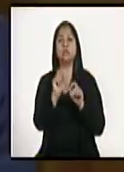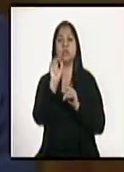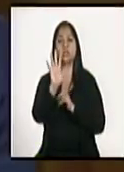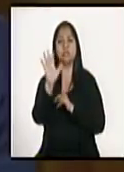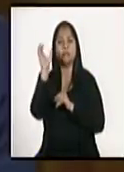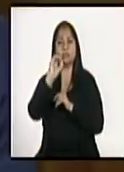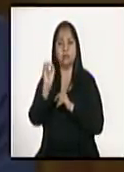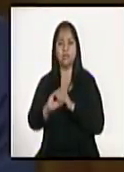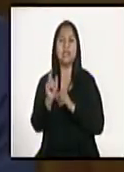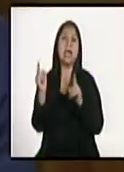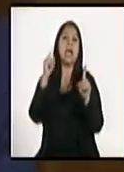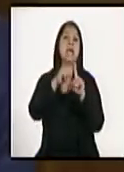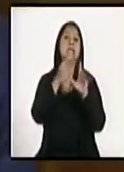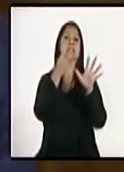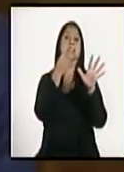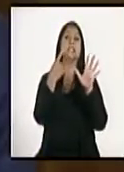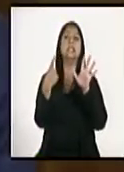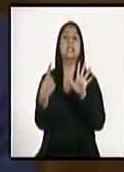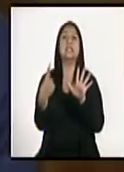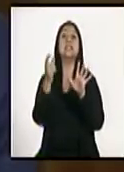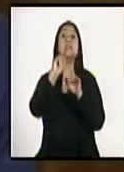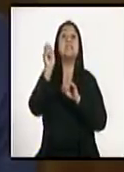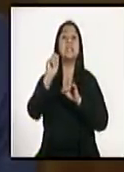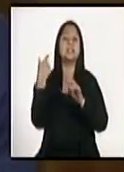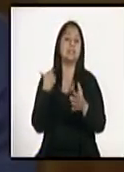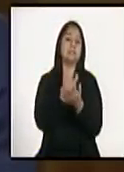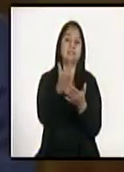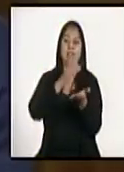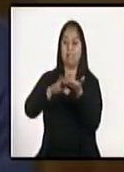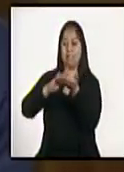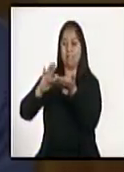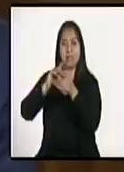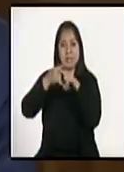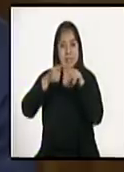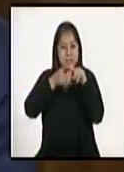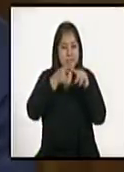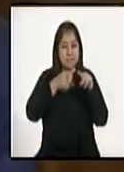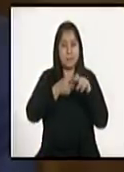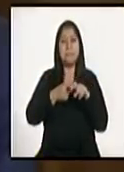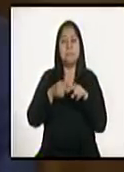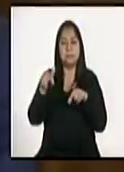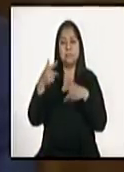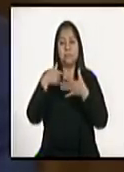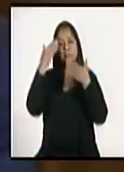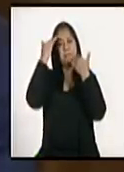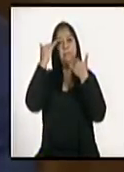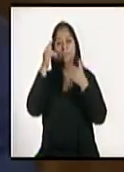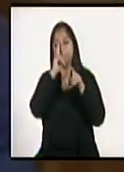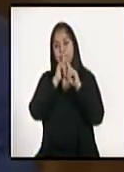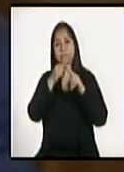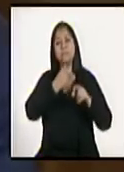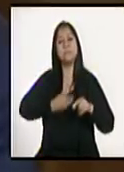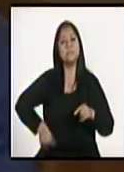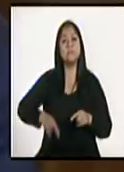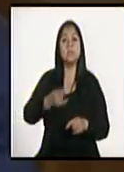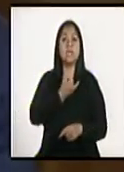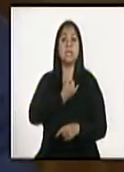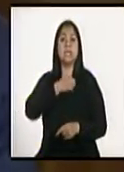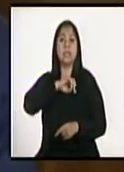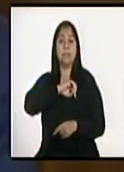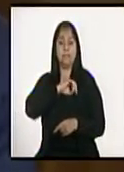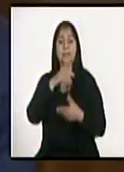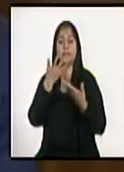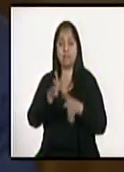y hasta 36 meses para pagar. Adicionalmente, y gracias a las gestiones que nos hizo el señor presidente en el INTECAP, se está